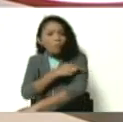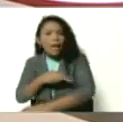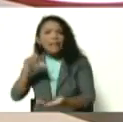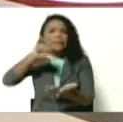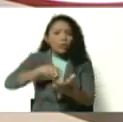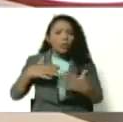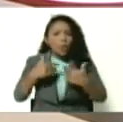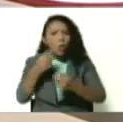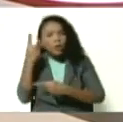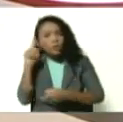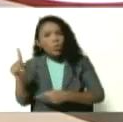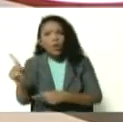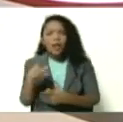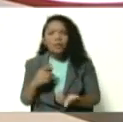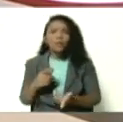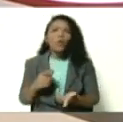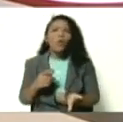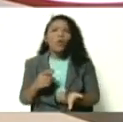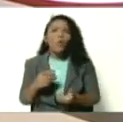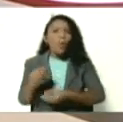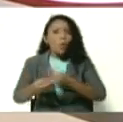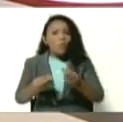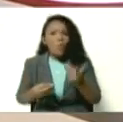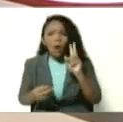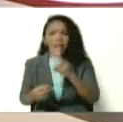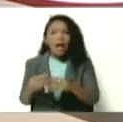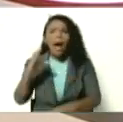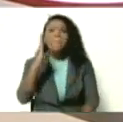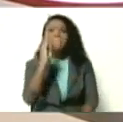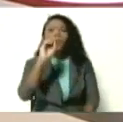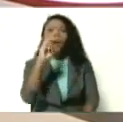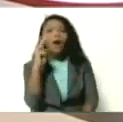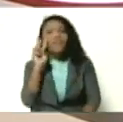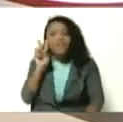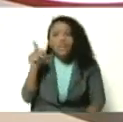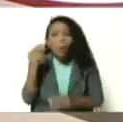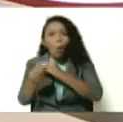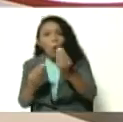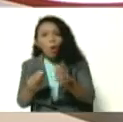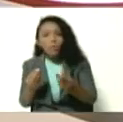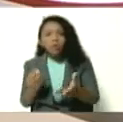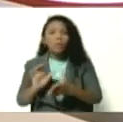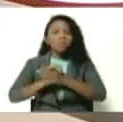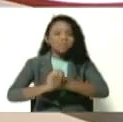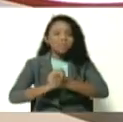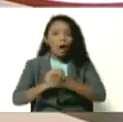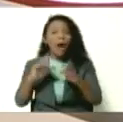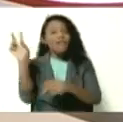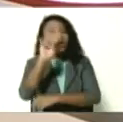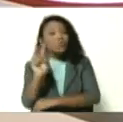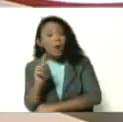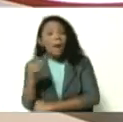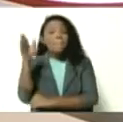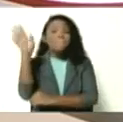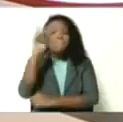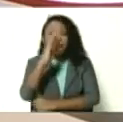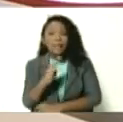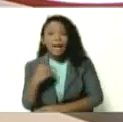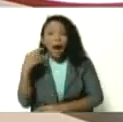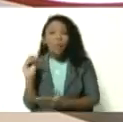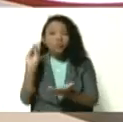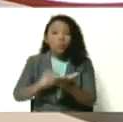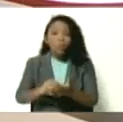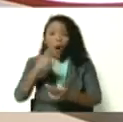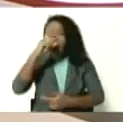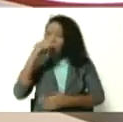salud, a través de nuestro consulado, en Boavista, cuáles son esas líneas de amistad y la solidaridad que ya Venezuela y Brasil han implantado durante